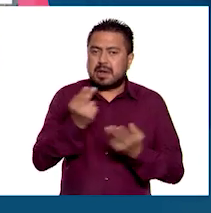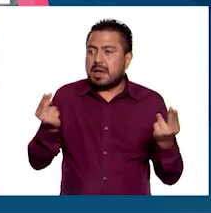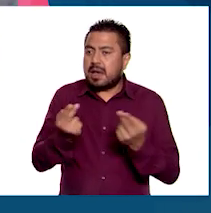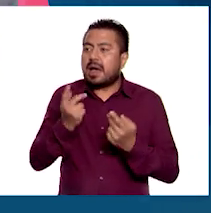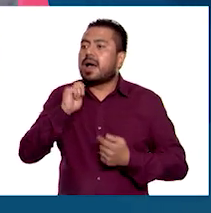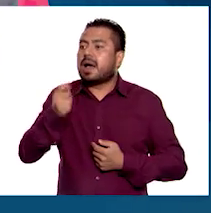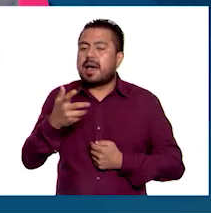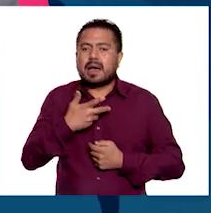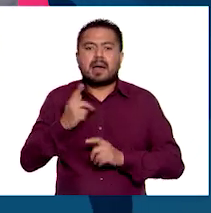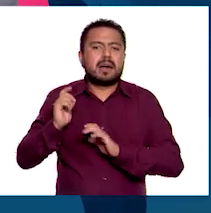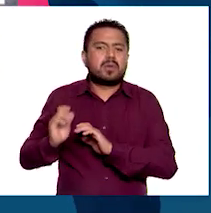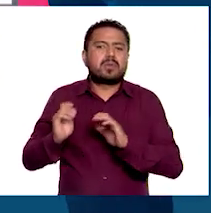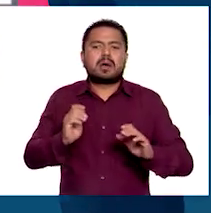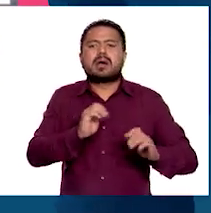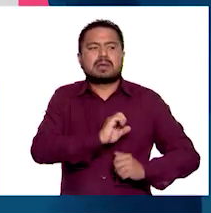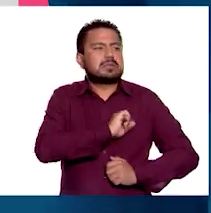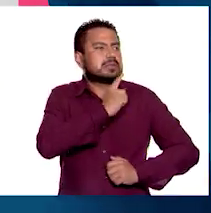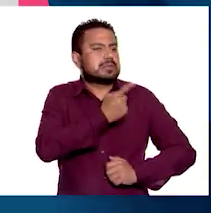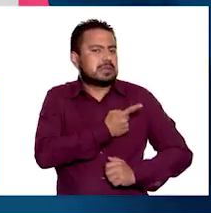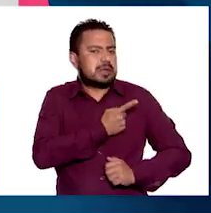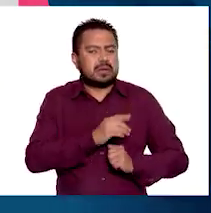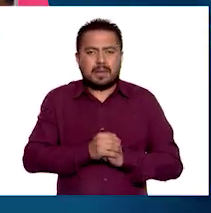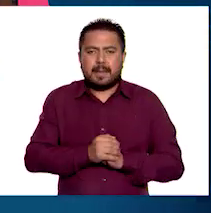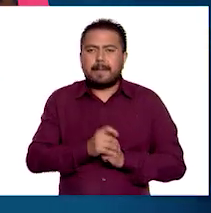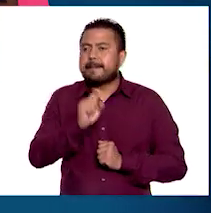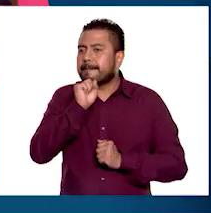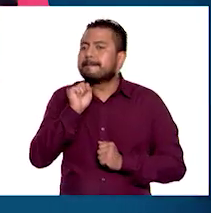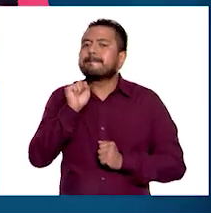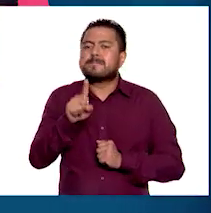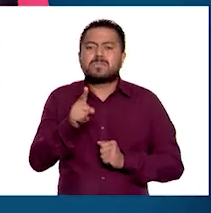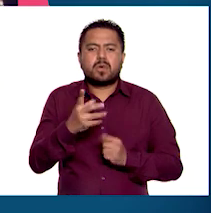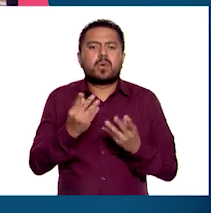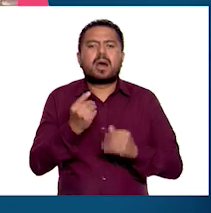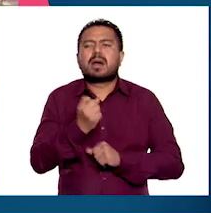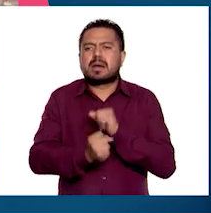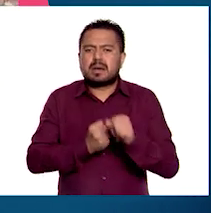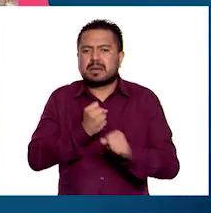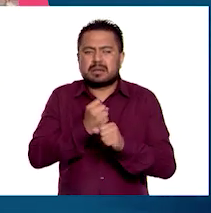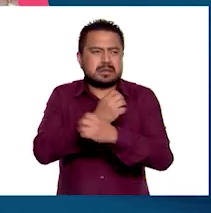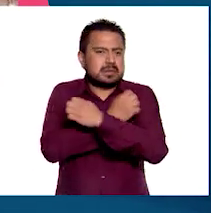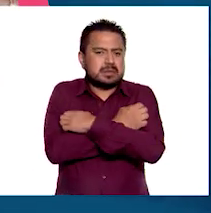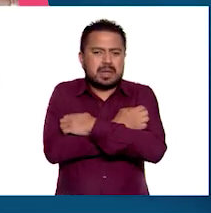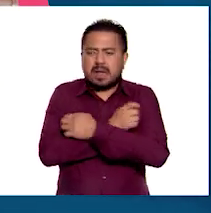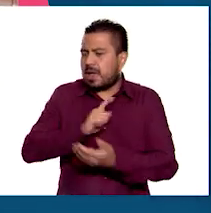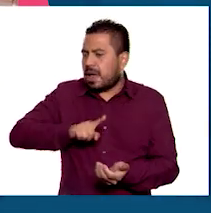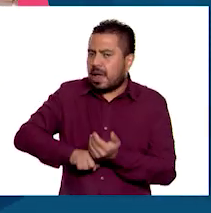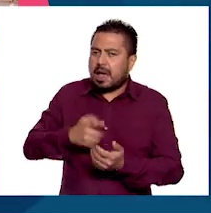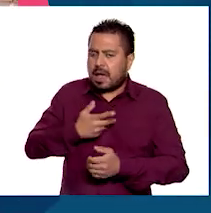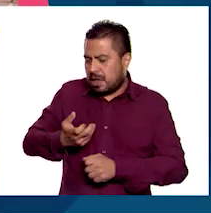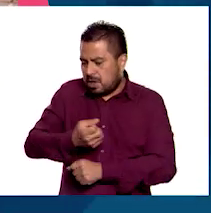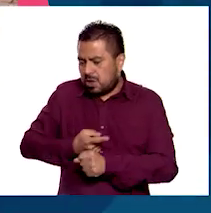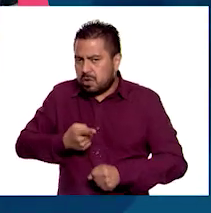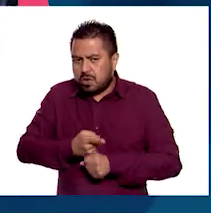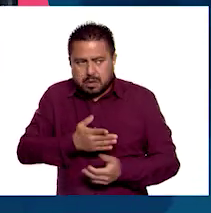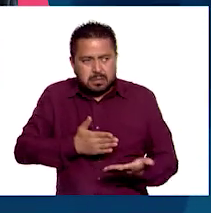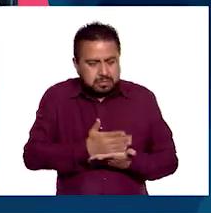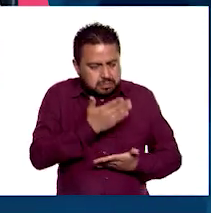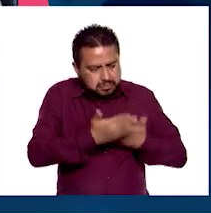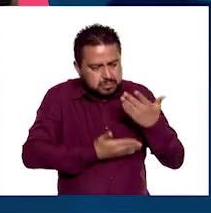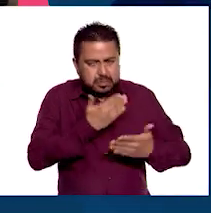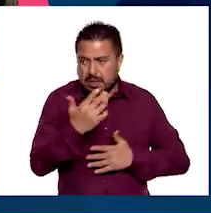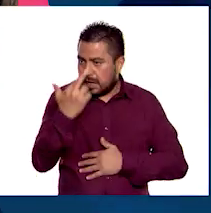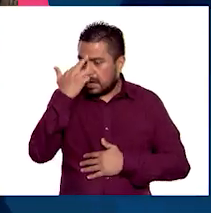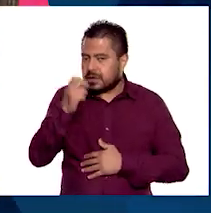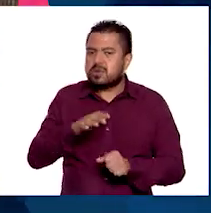necesario para cuidar su salud. También cuántos años de educación tienen posibilidad de cursar y las